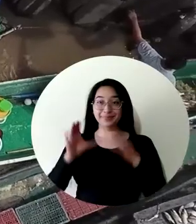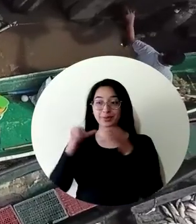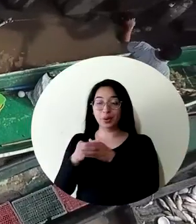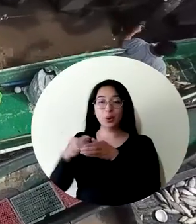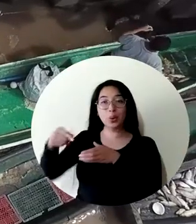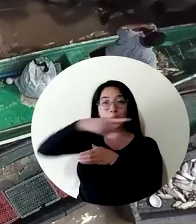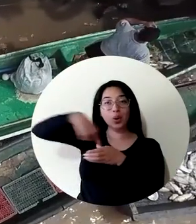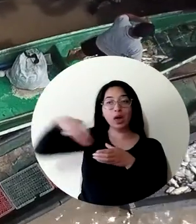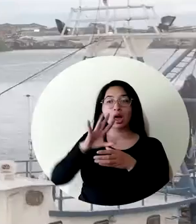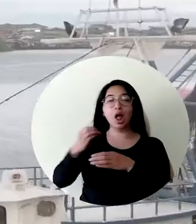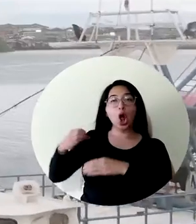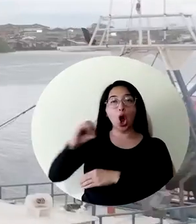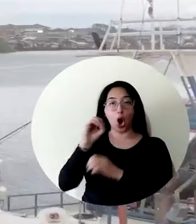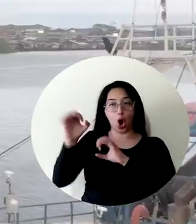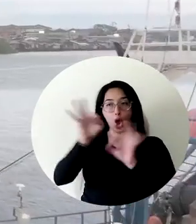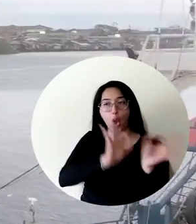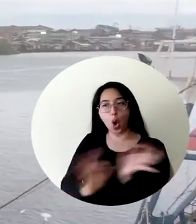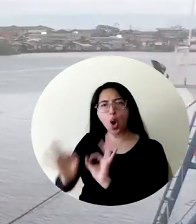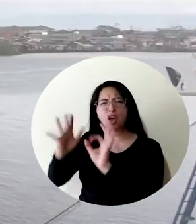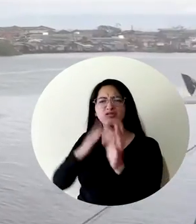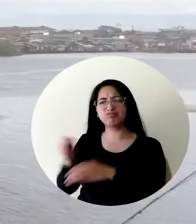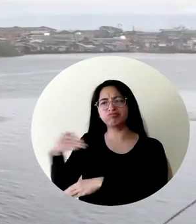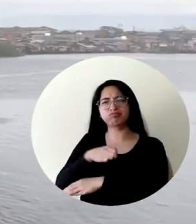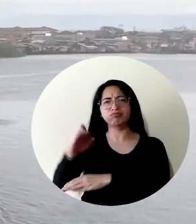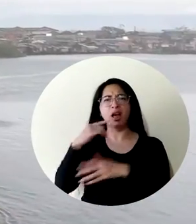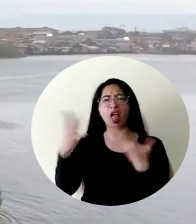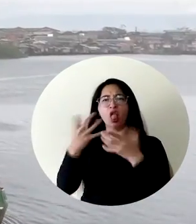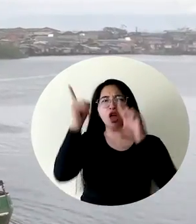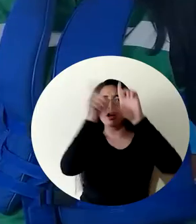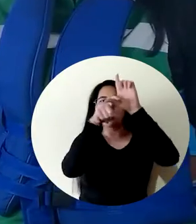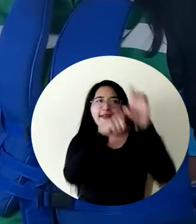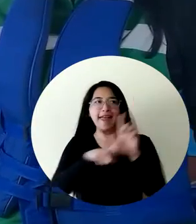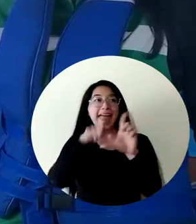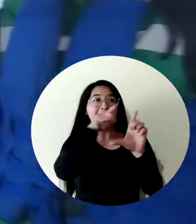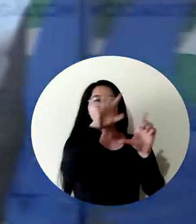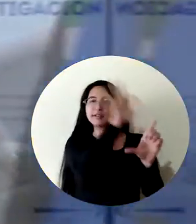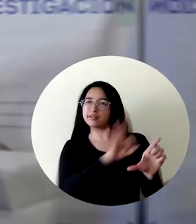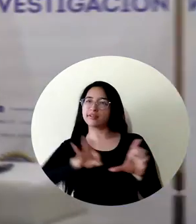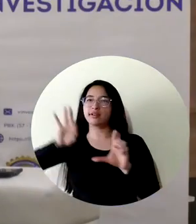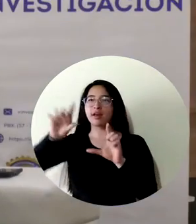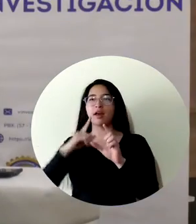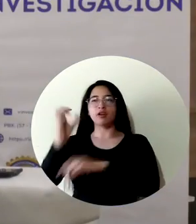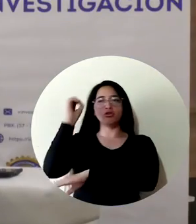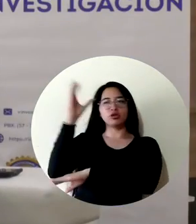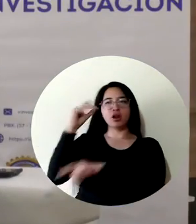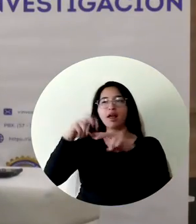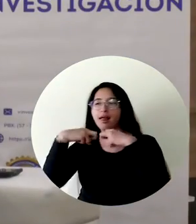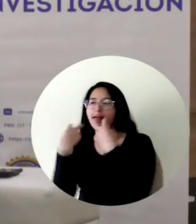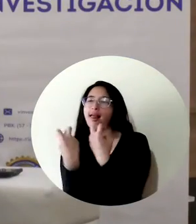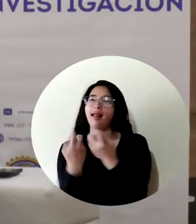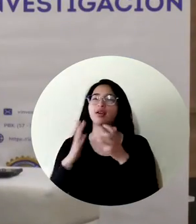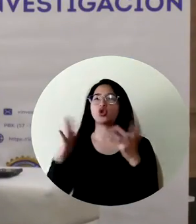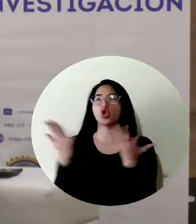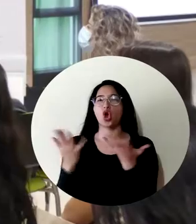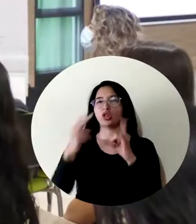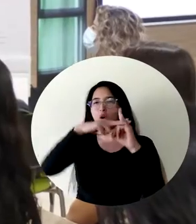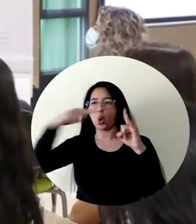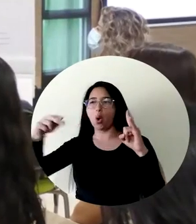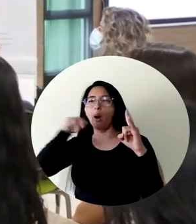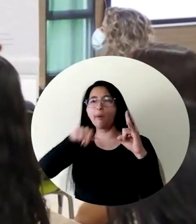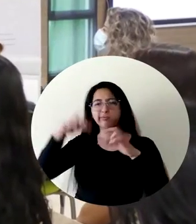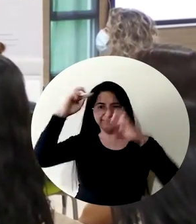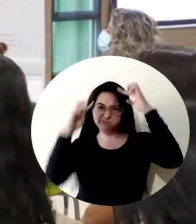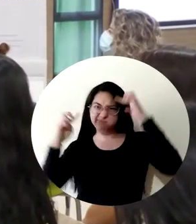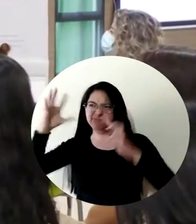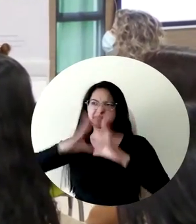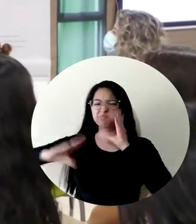El ordenamiento pesquero artesanal adelantado en la Alta Guajira fue el caso central de un conversatorio en la Universidad del Magdalena, donde